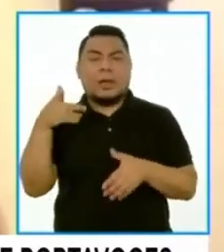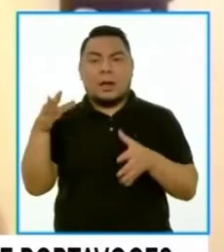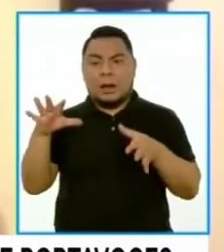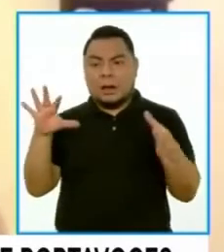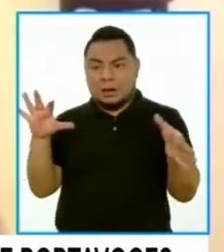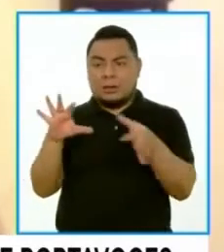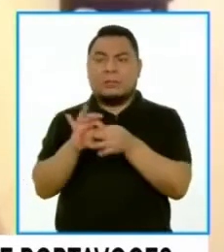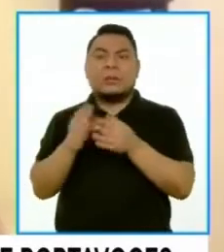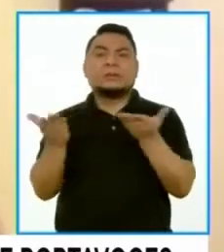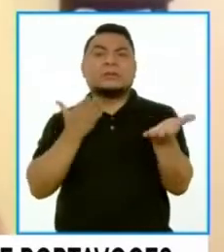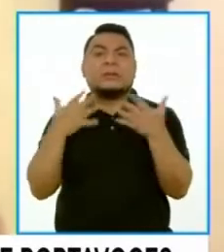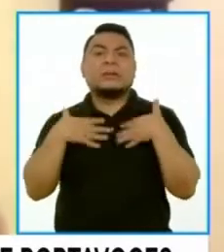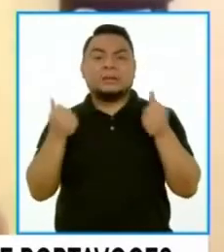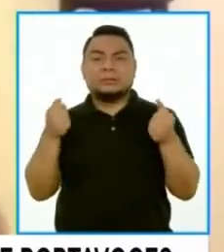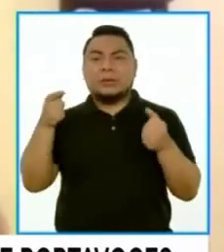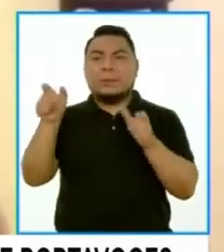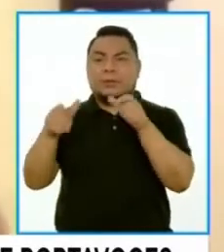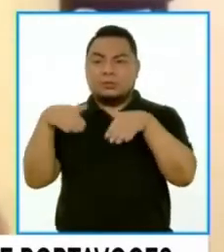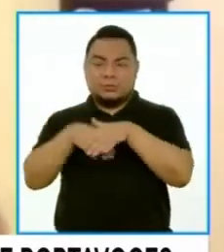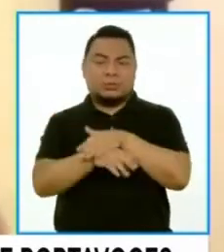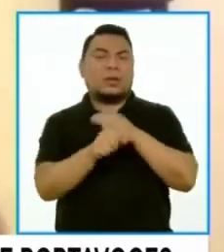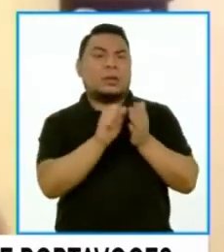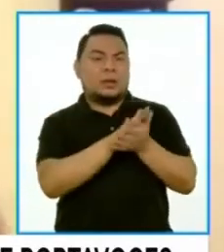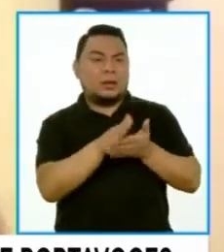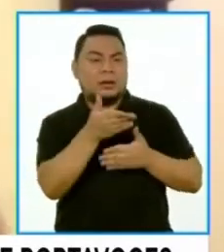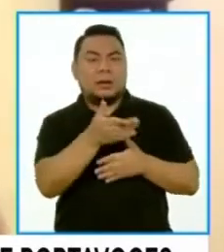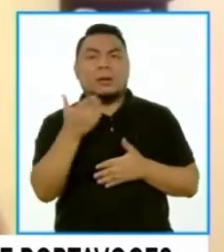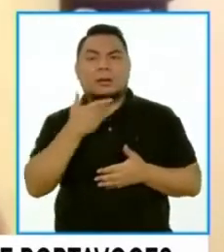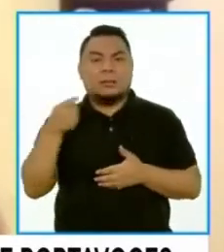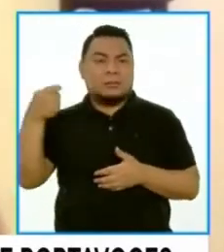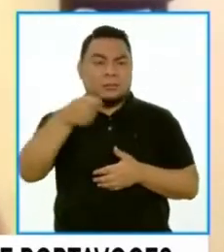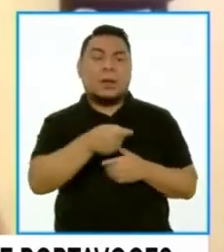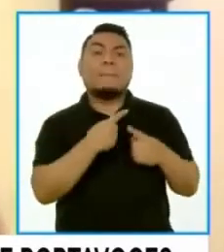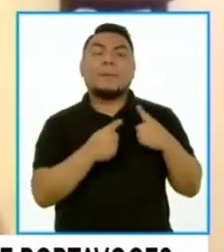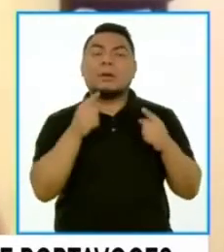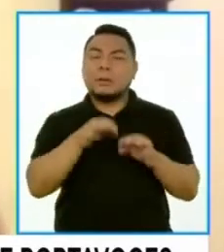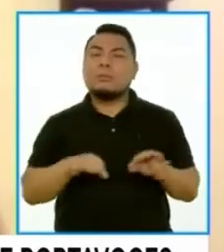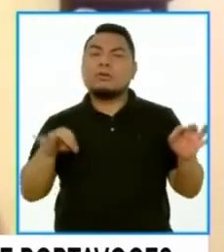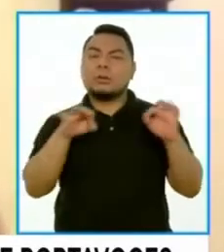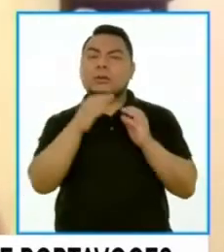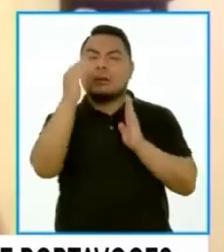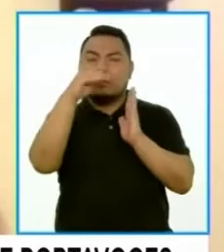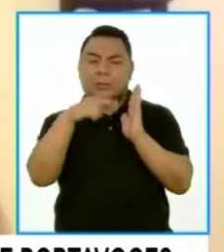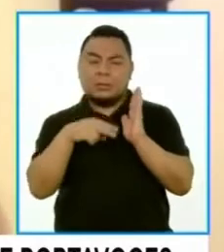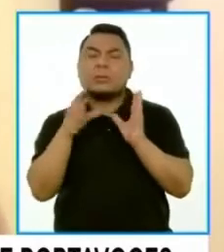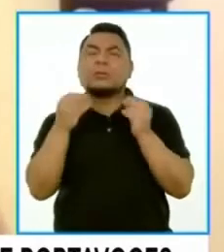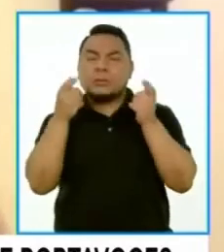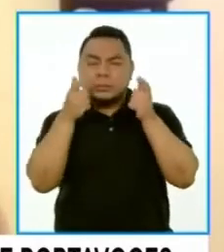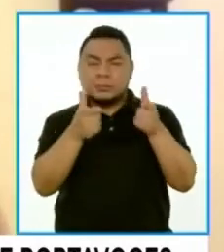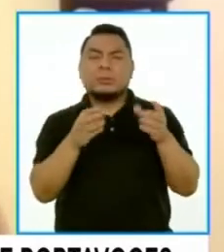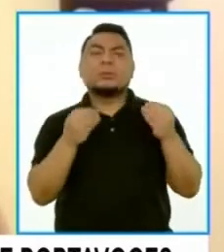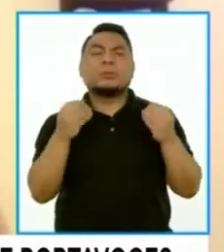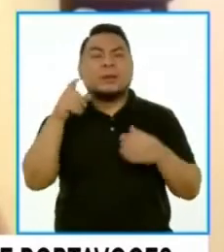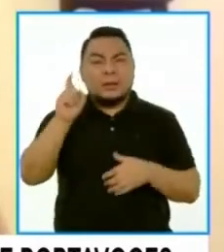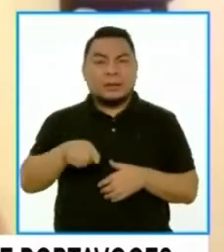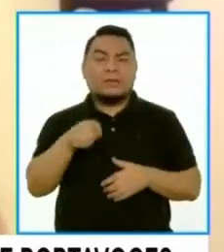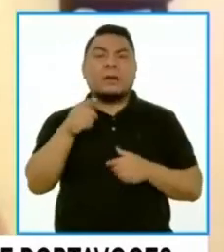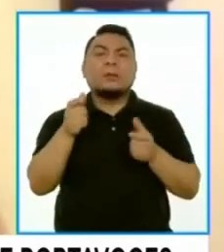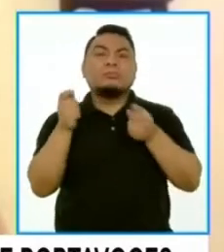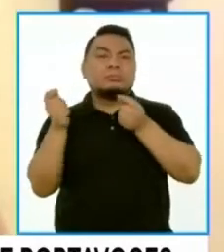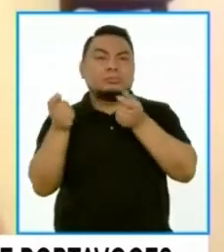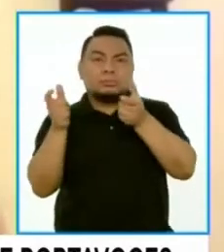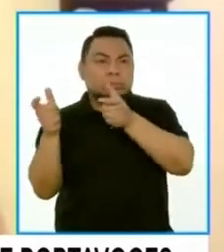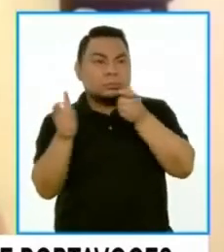salud y me parece que ahí el Congreso puede ejercer un rol importante de cómo entramos a mirar cómo debería ser esta